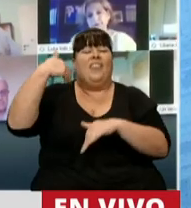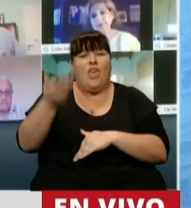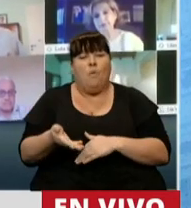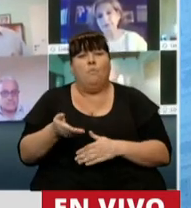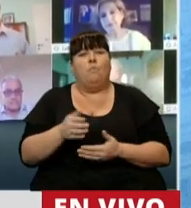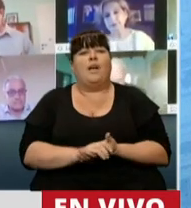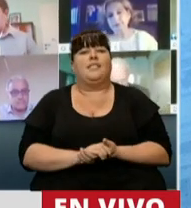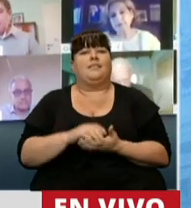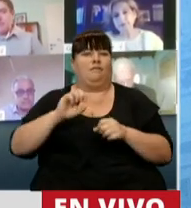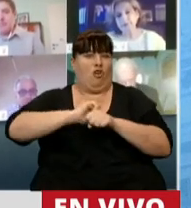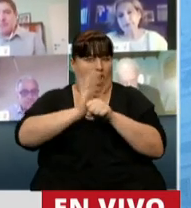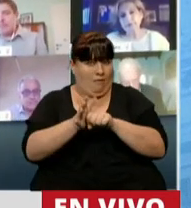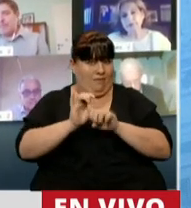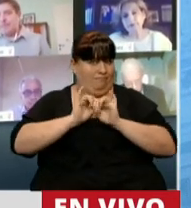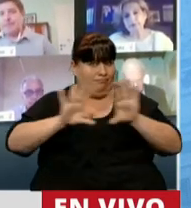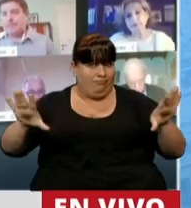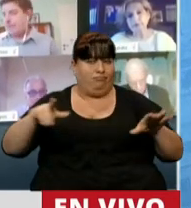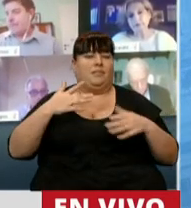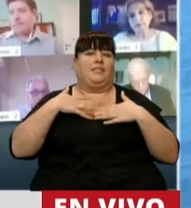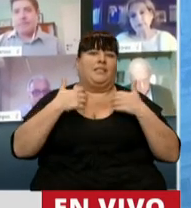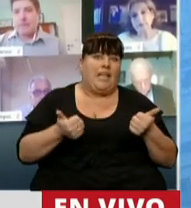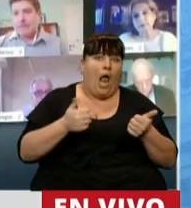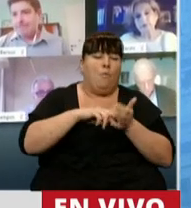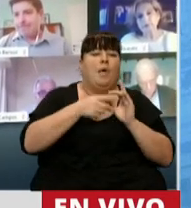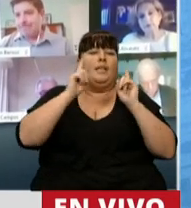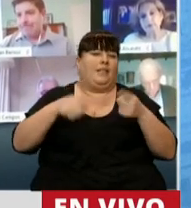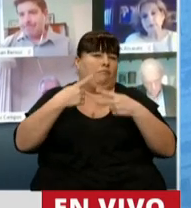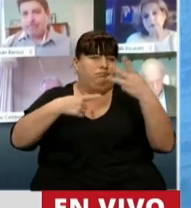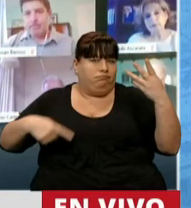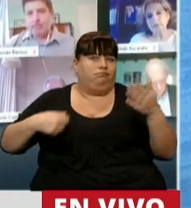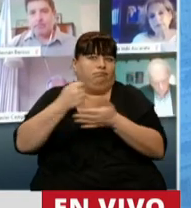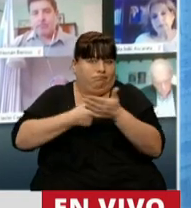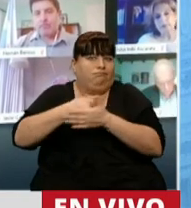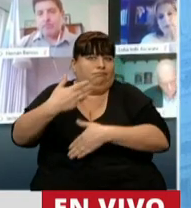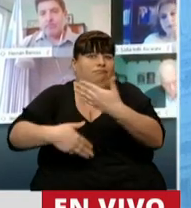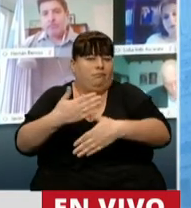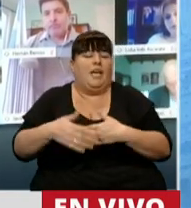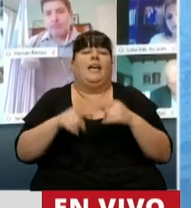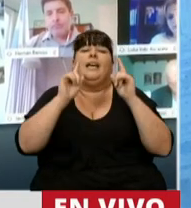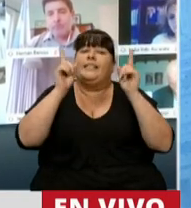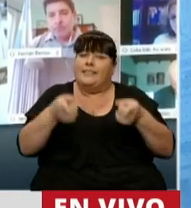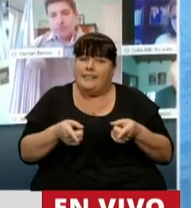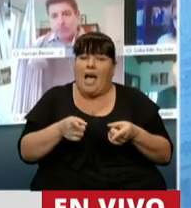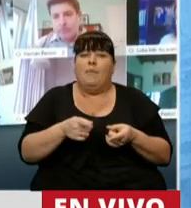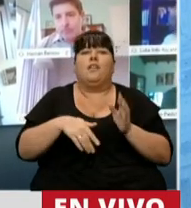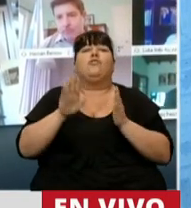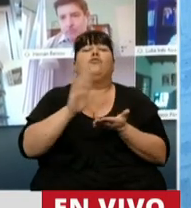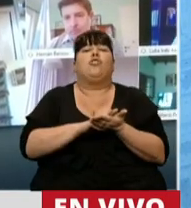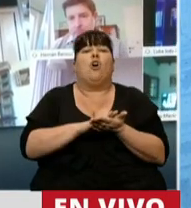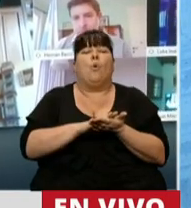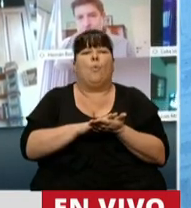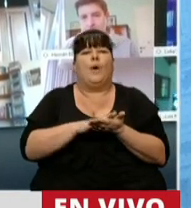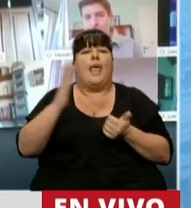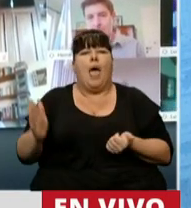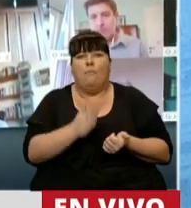impacto de la pandemia, del COVID, sobre la salud y con todos los desafíos que ello implica, pero también sobre el entramado